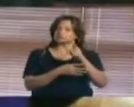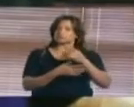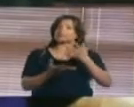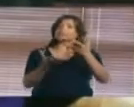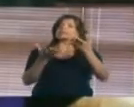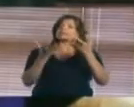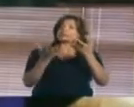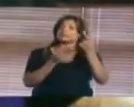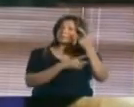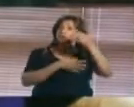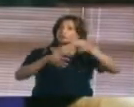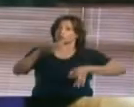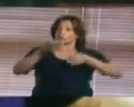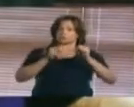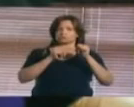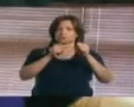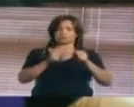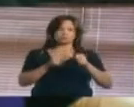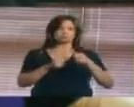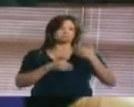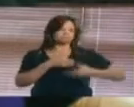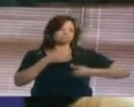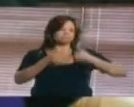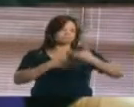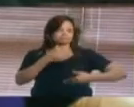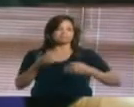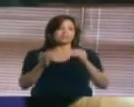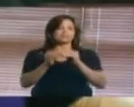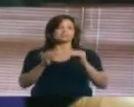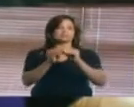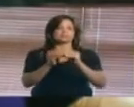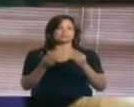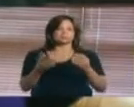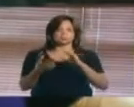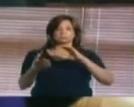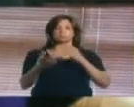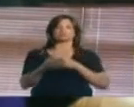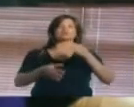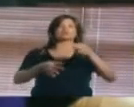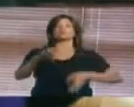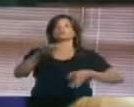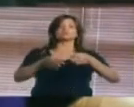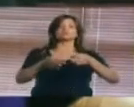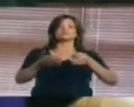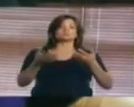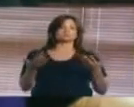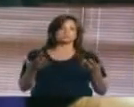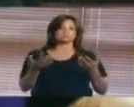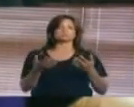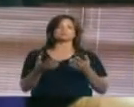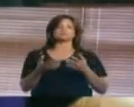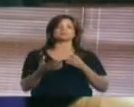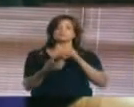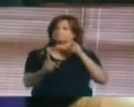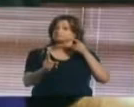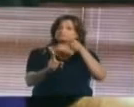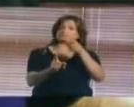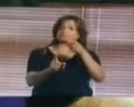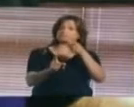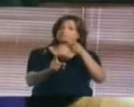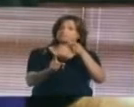en que la justicia siga logrando más. El Poder Judicial es el centro